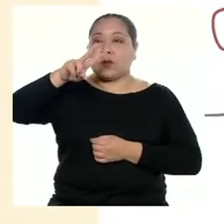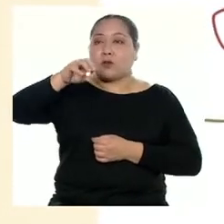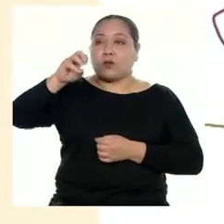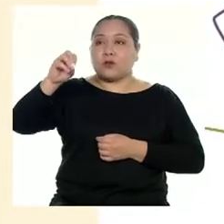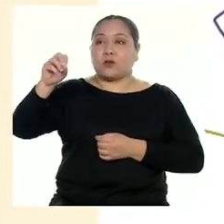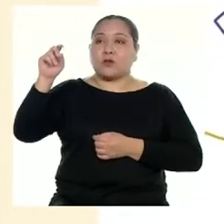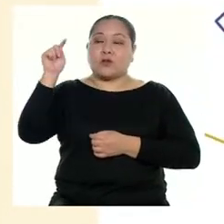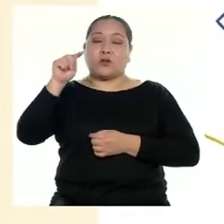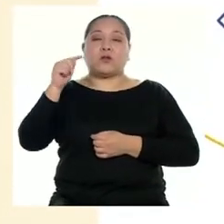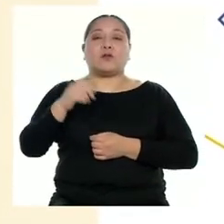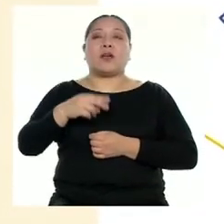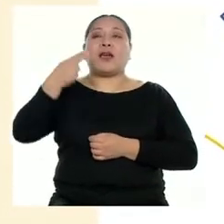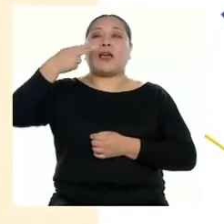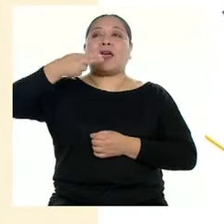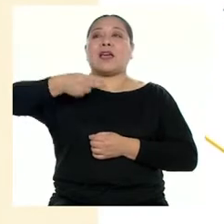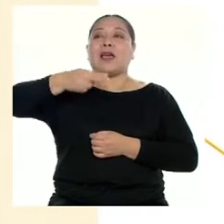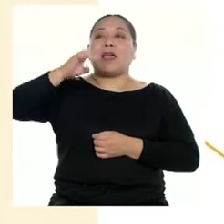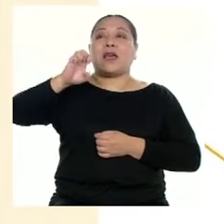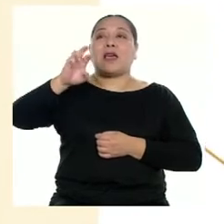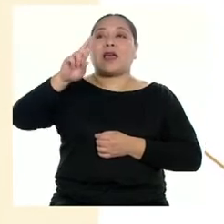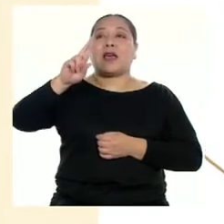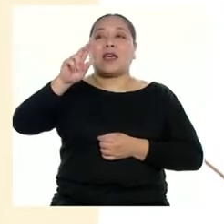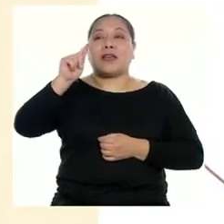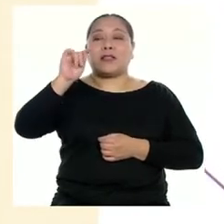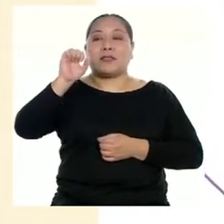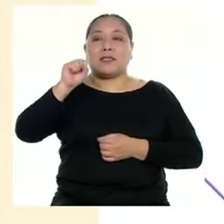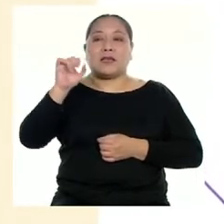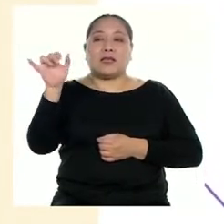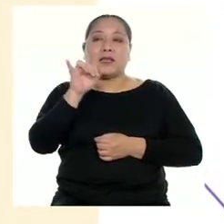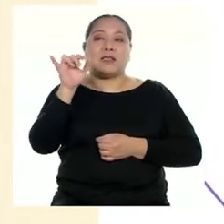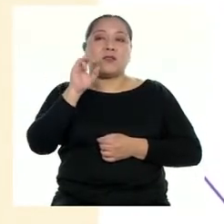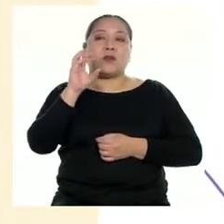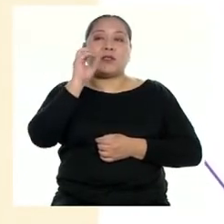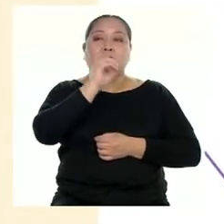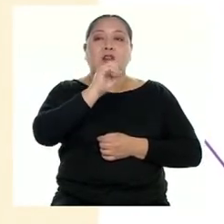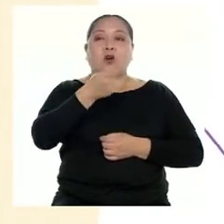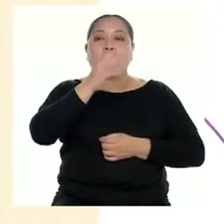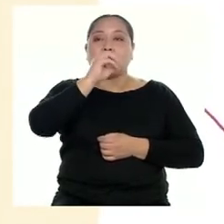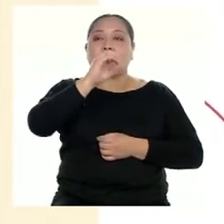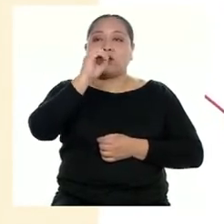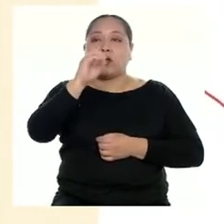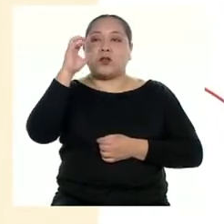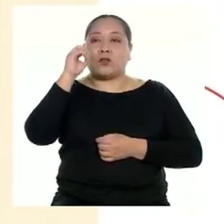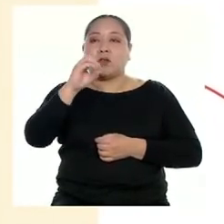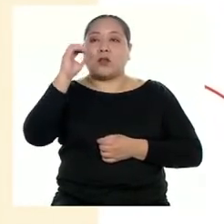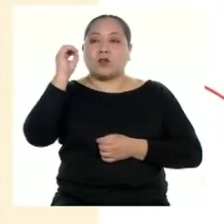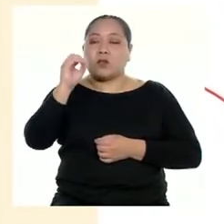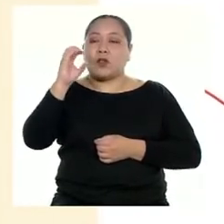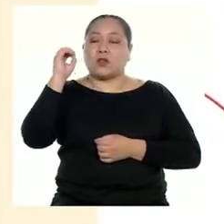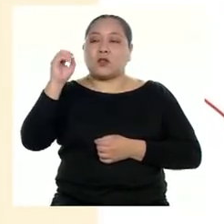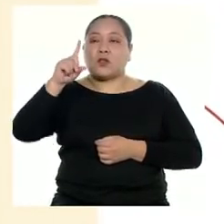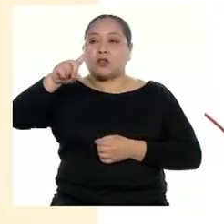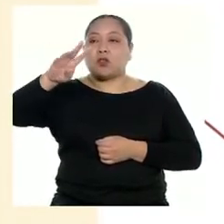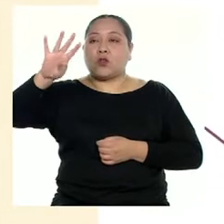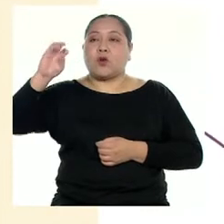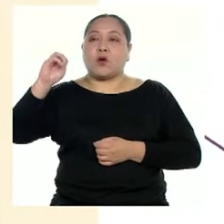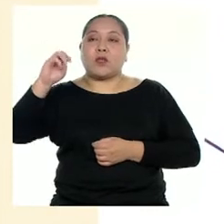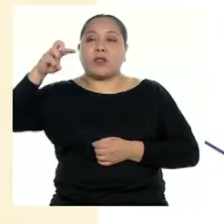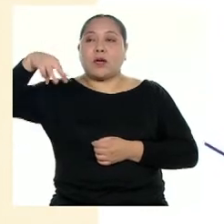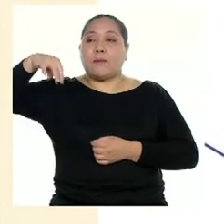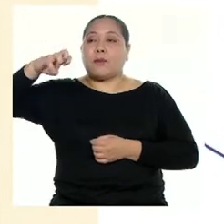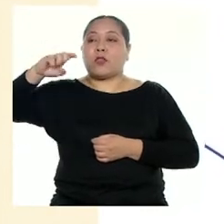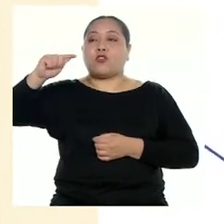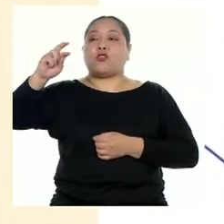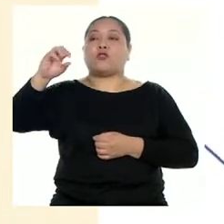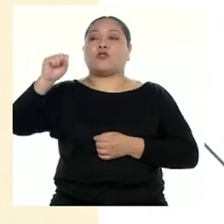-2 equivalente a 0,000000 140 metros.